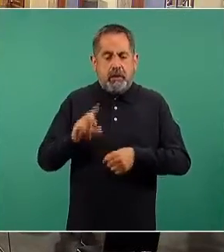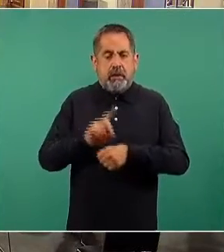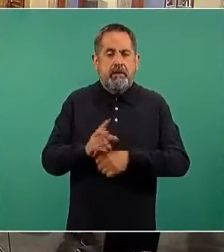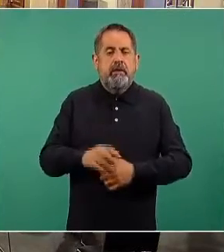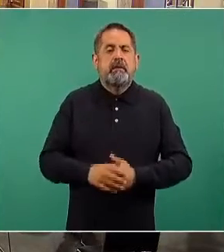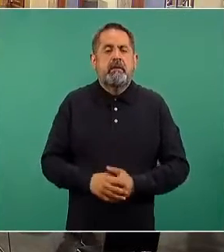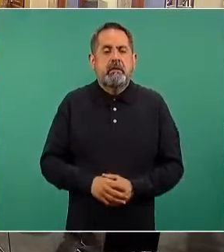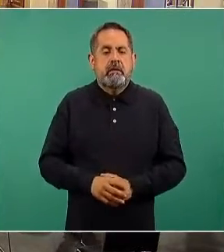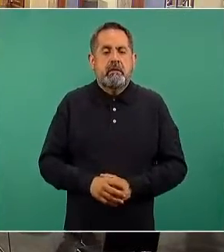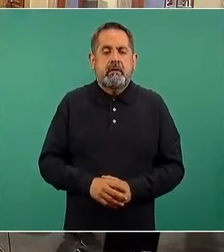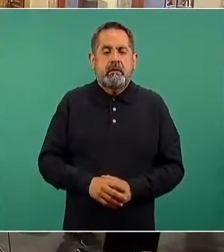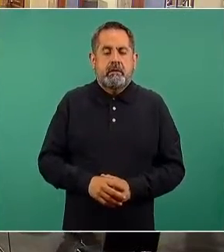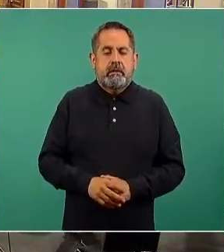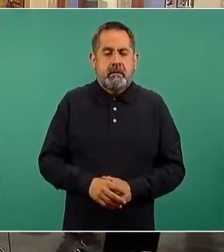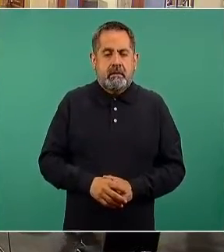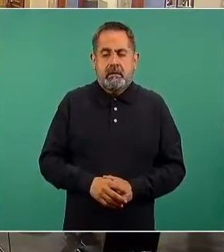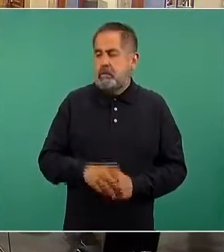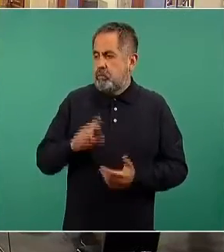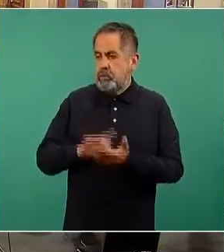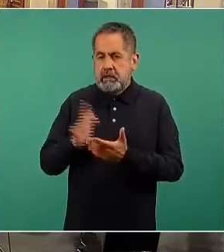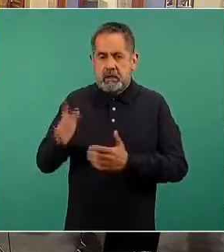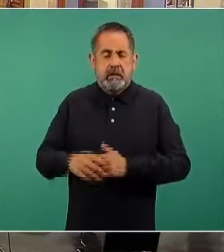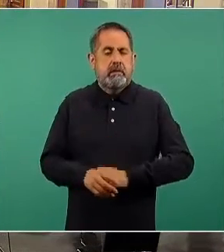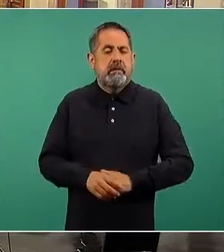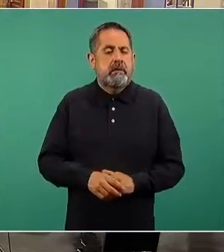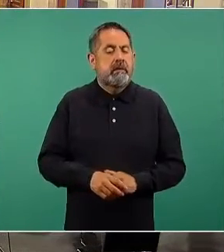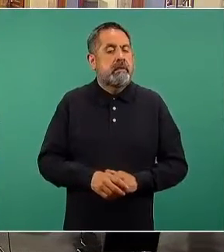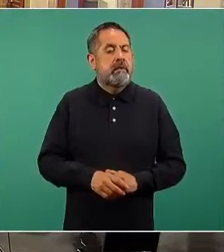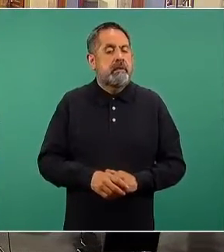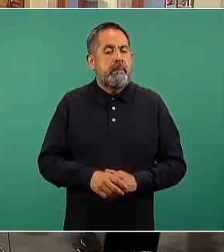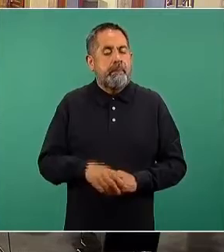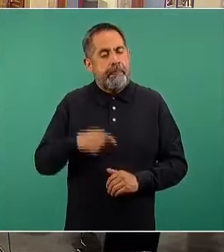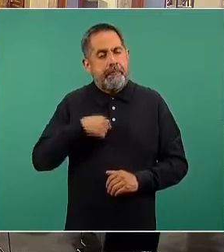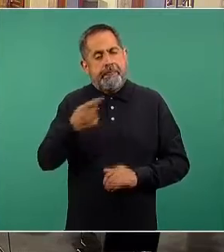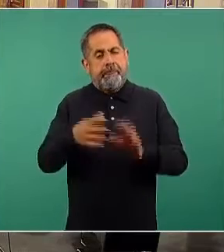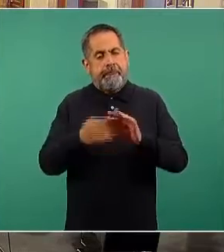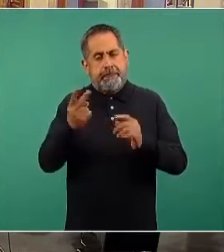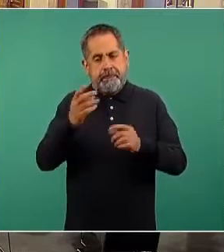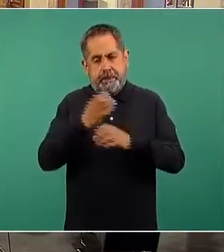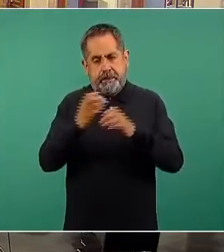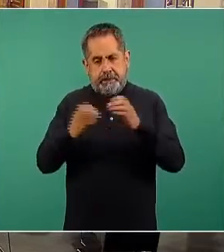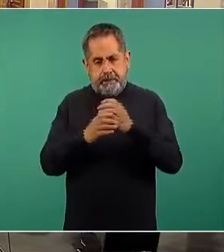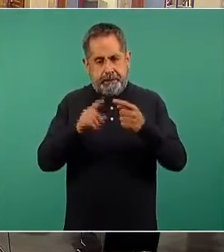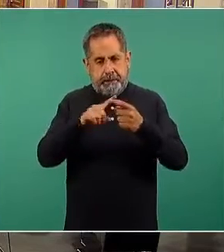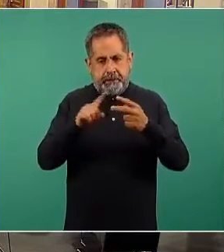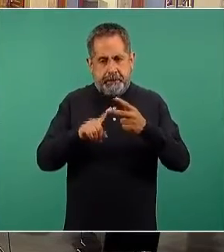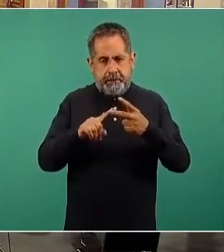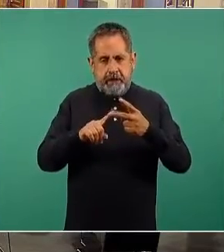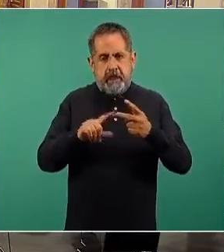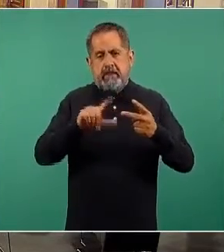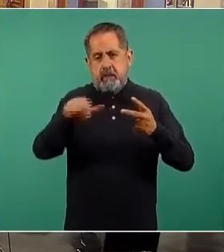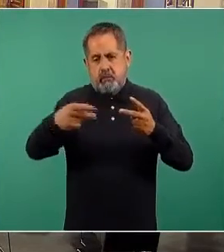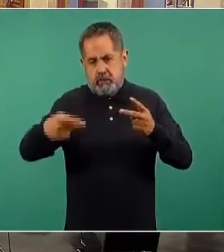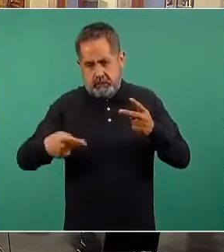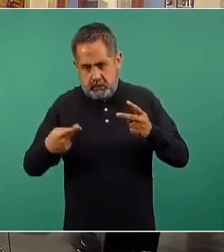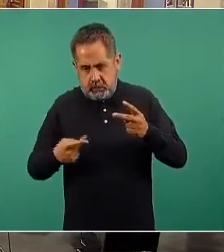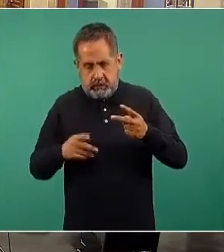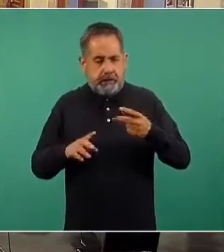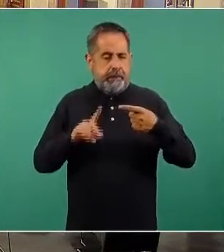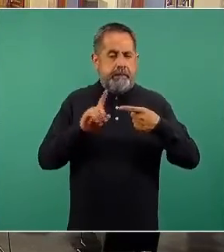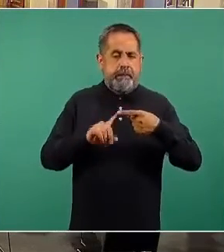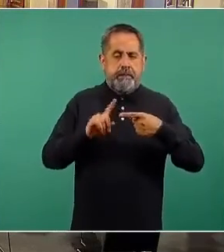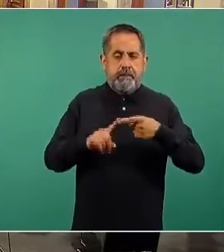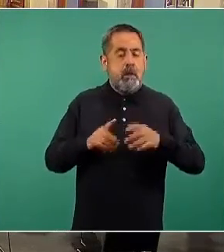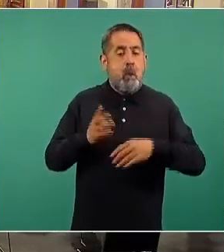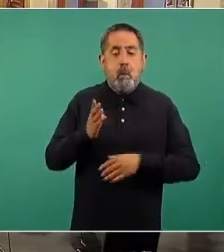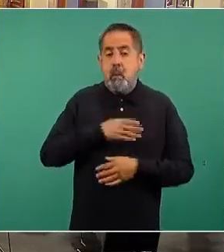Muy bien, pues muchas gracias. Les comparto un par de cosas antes de entrar al siguiente bloque. Lo primero